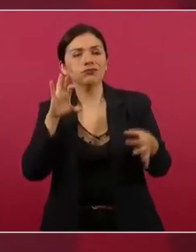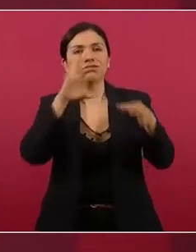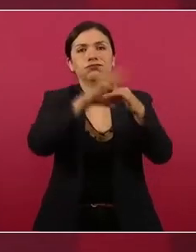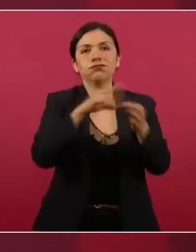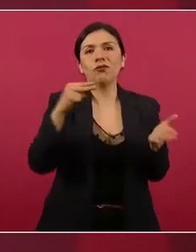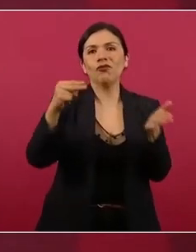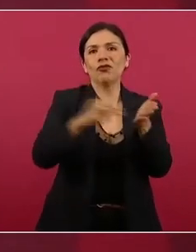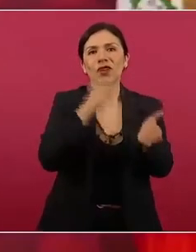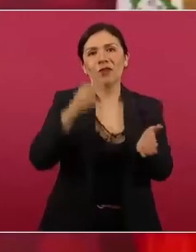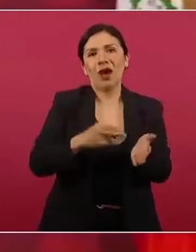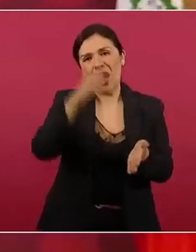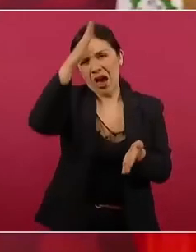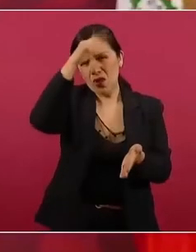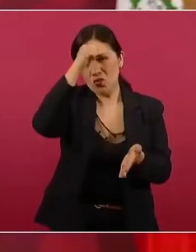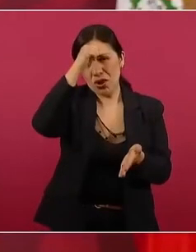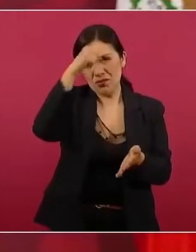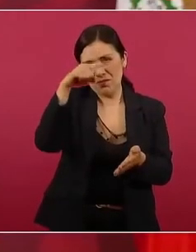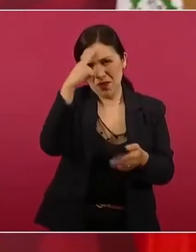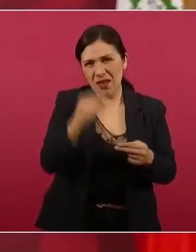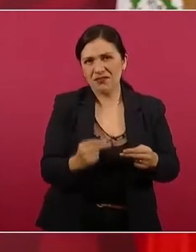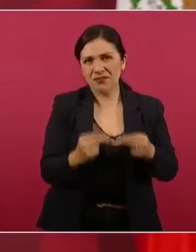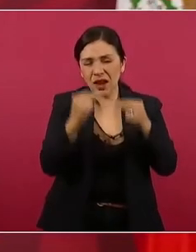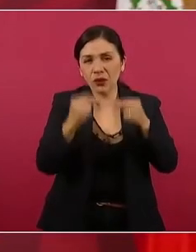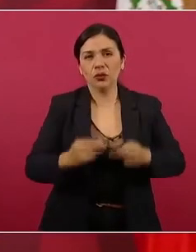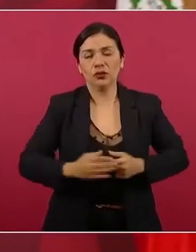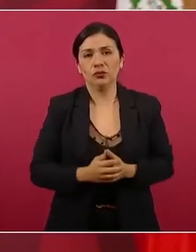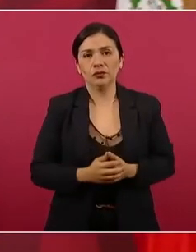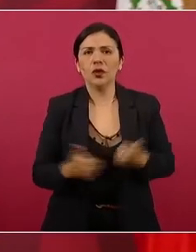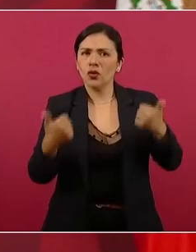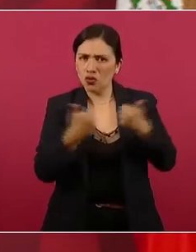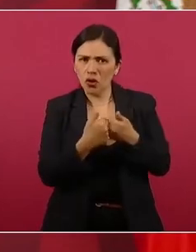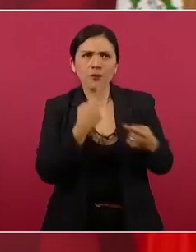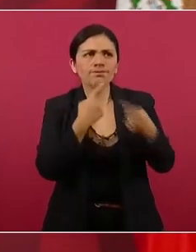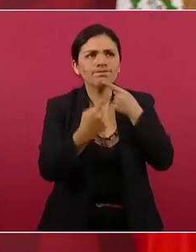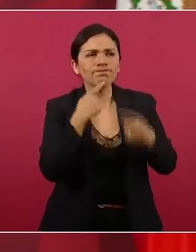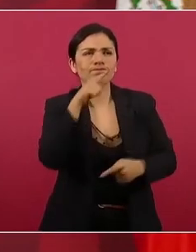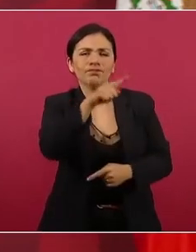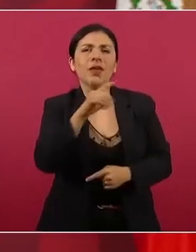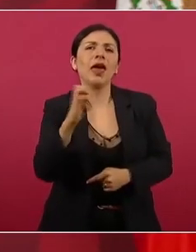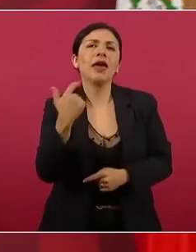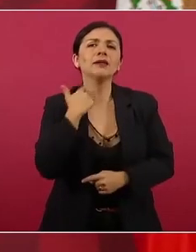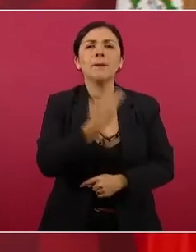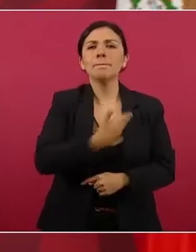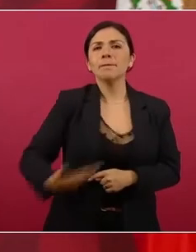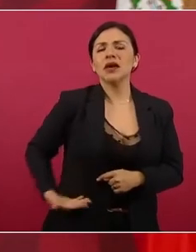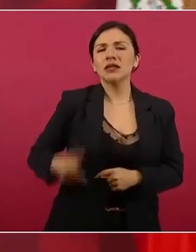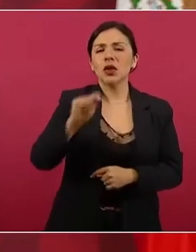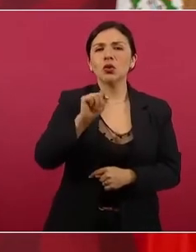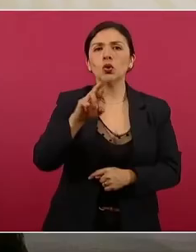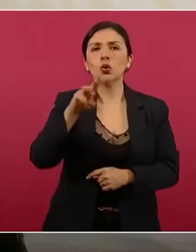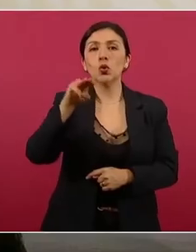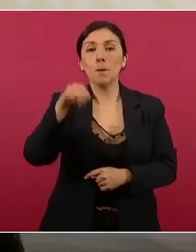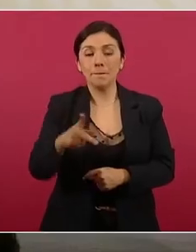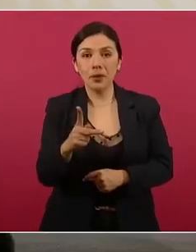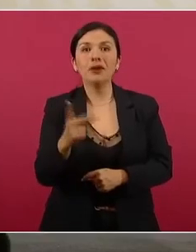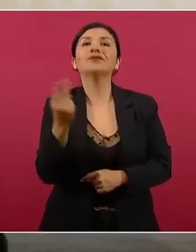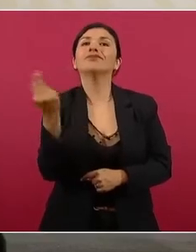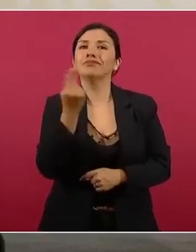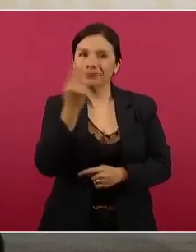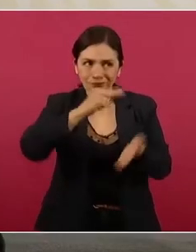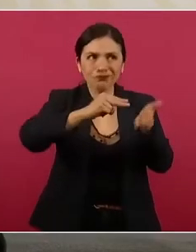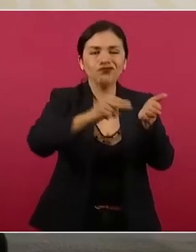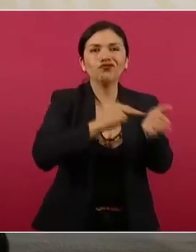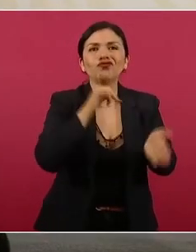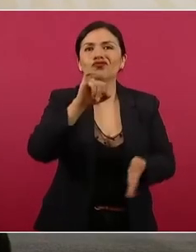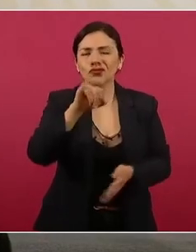el convencer al presidente Trump de que era importante el tratado, porque